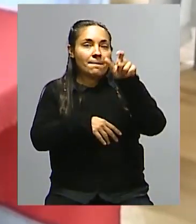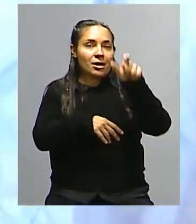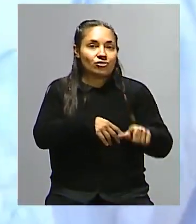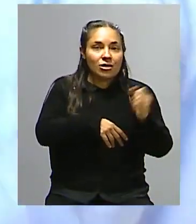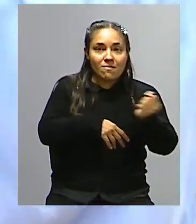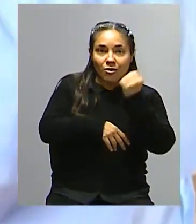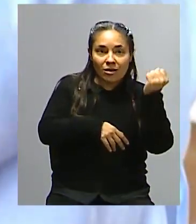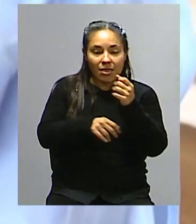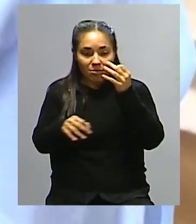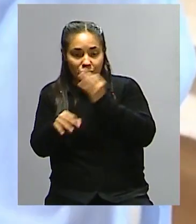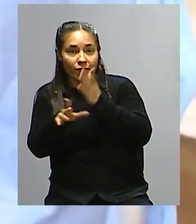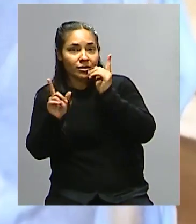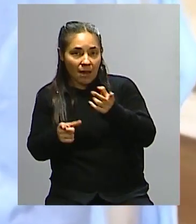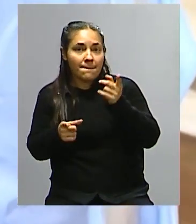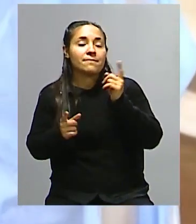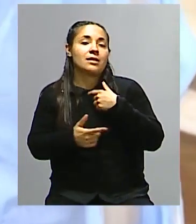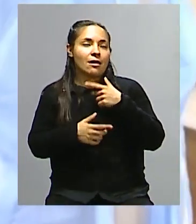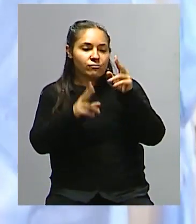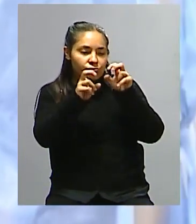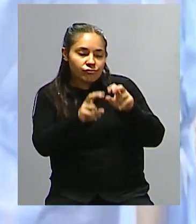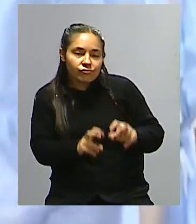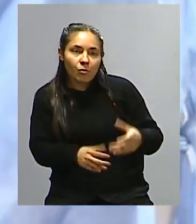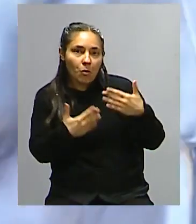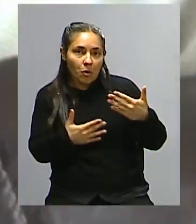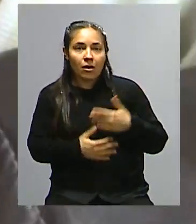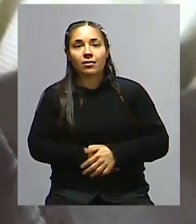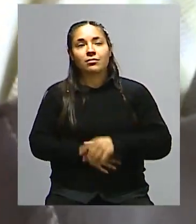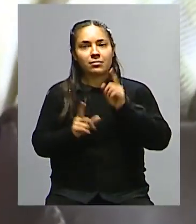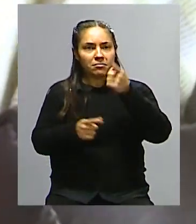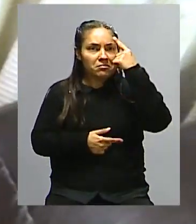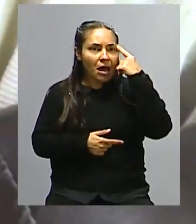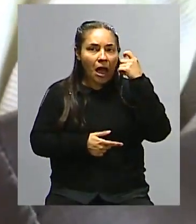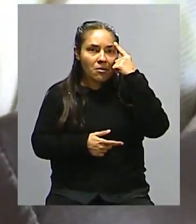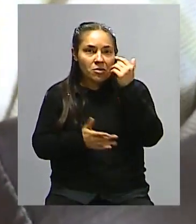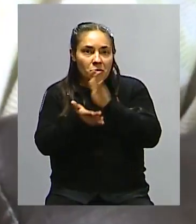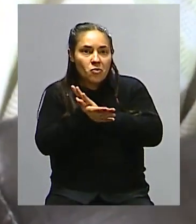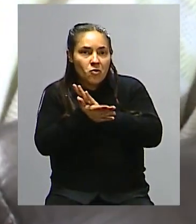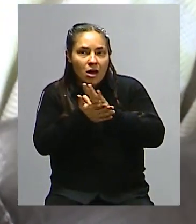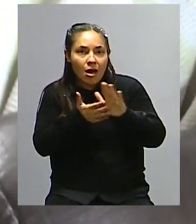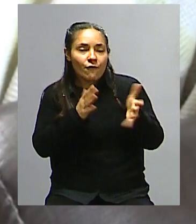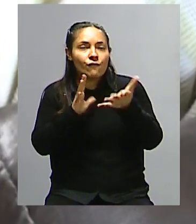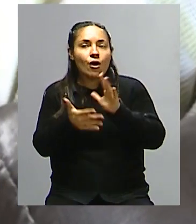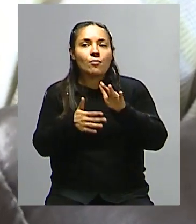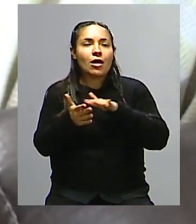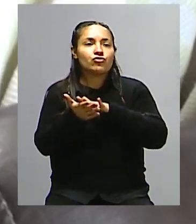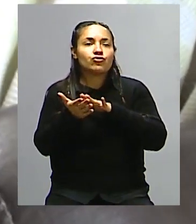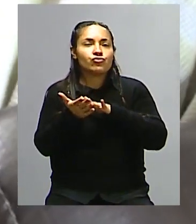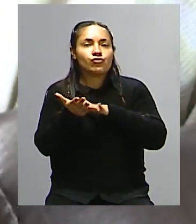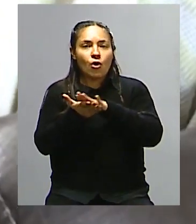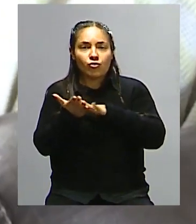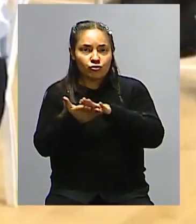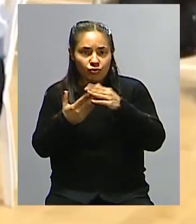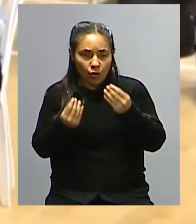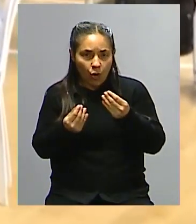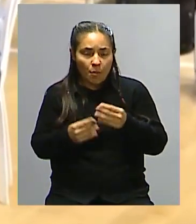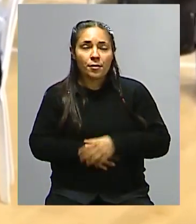como por el profesional en el aspecto de evaluación. Bueno, hemos tenido que aprender muchísimo para poder resolver esta distancia y a partir de